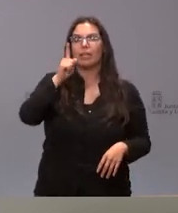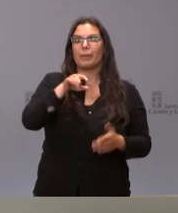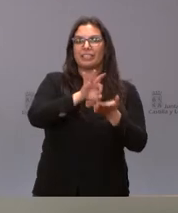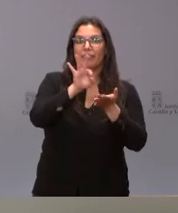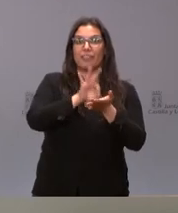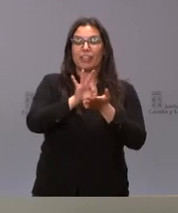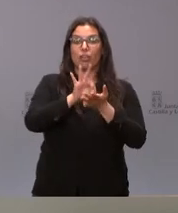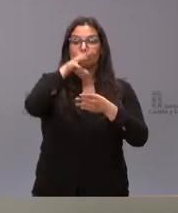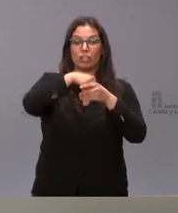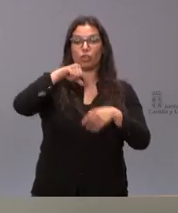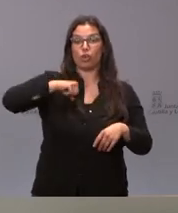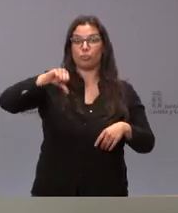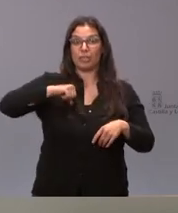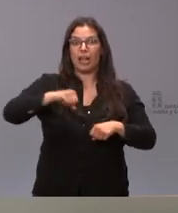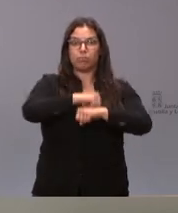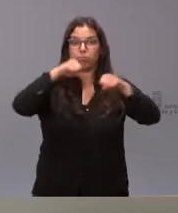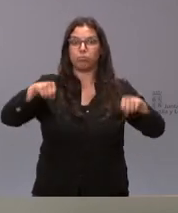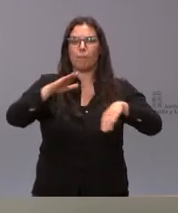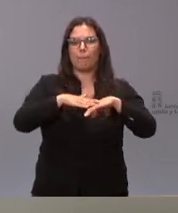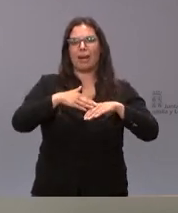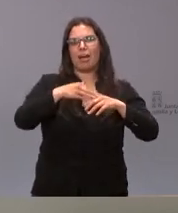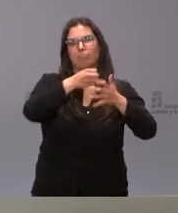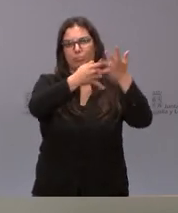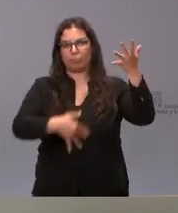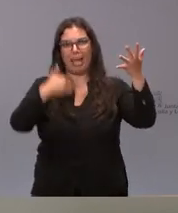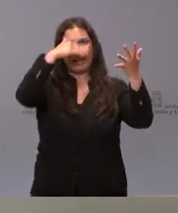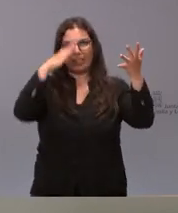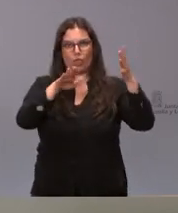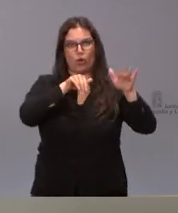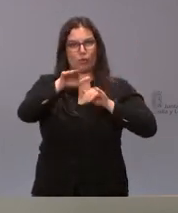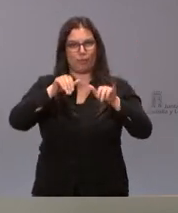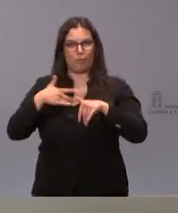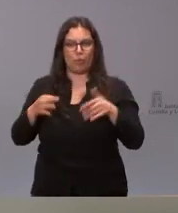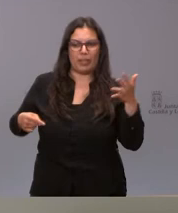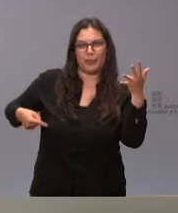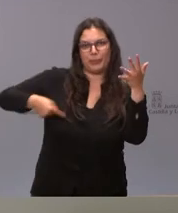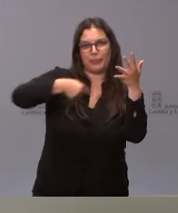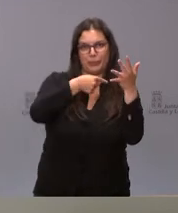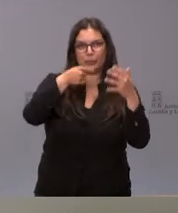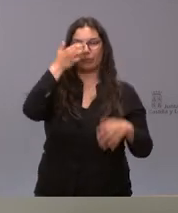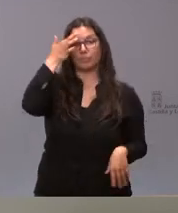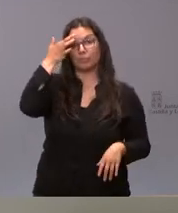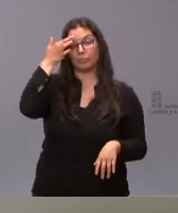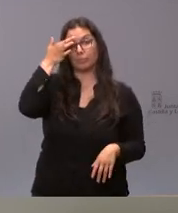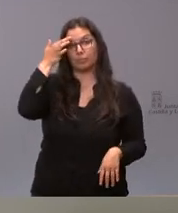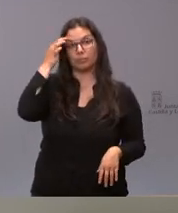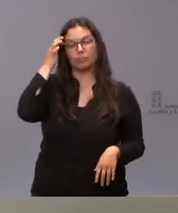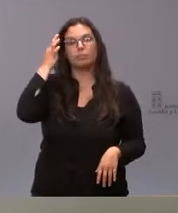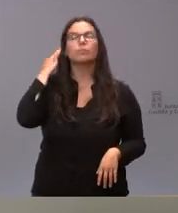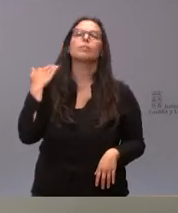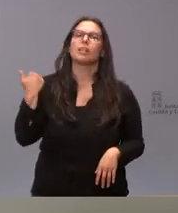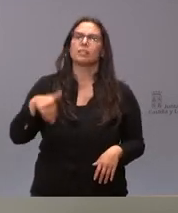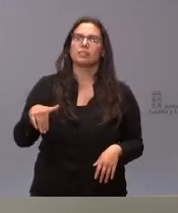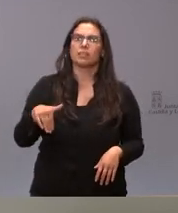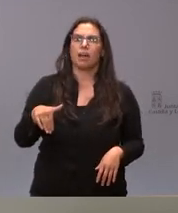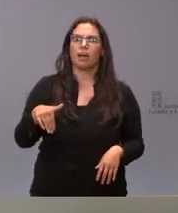poder atender estas demandas sanitarias y por tanto ir reduciendo nuestra comunidad autónoma las listas de espera lo hicimos en